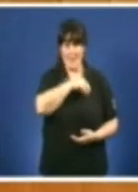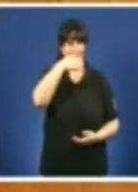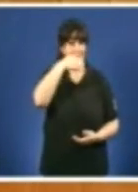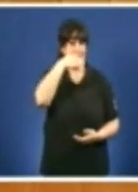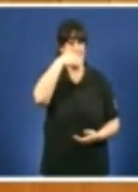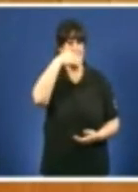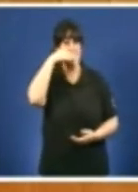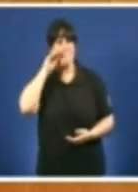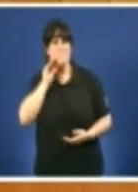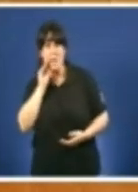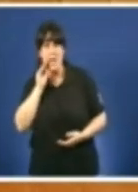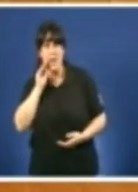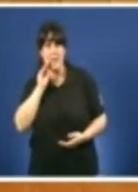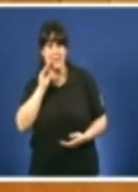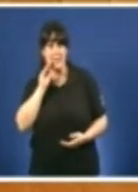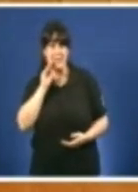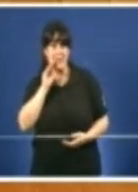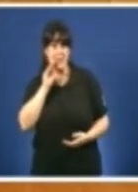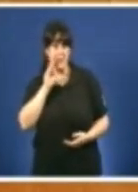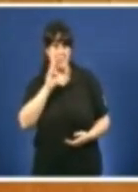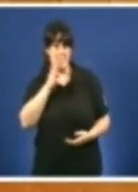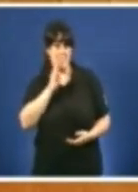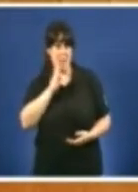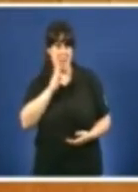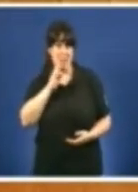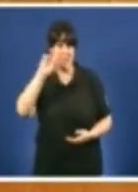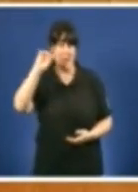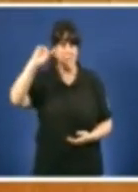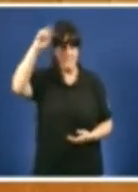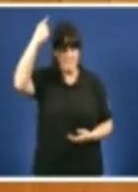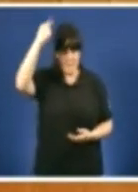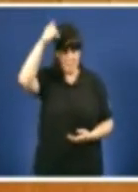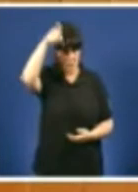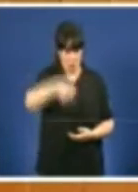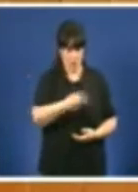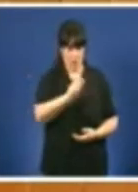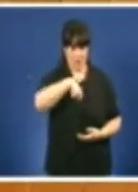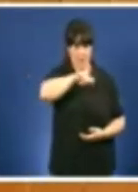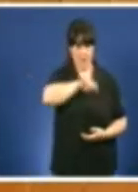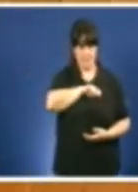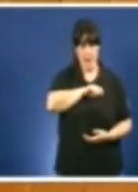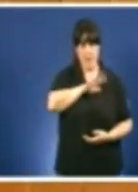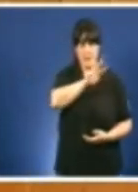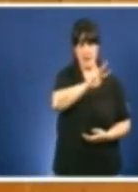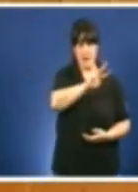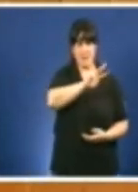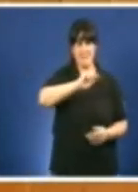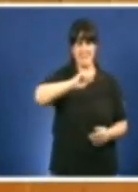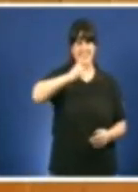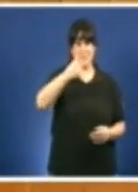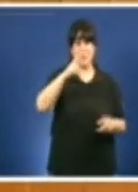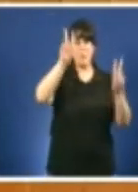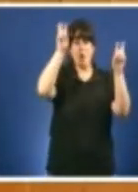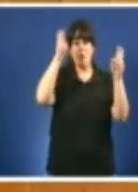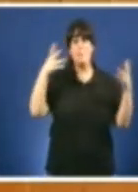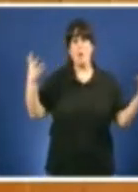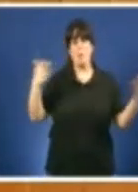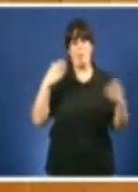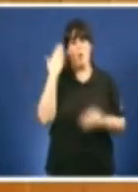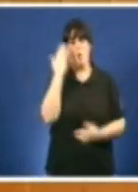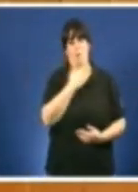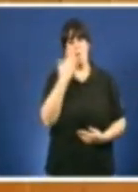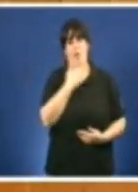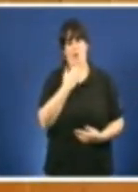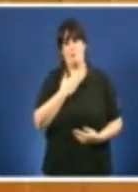máis alumnos en colesios concertados Un 31,7% En cantos hospitais, o 27,5% son